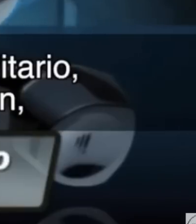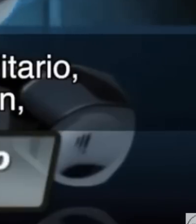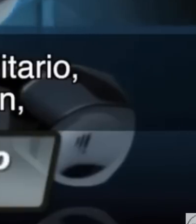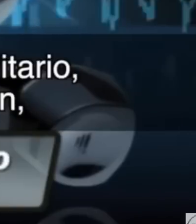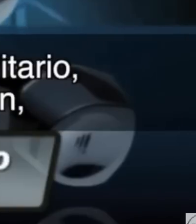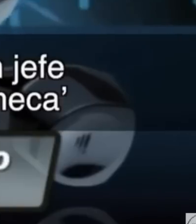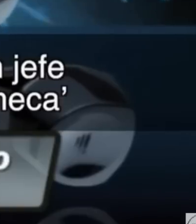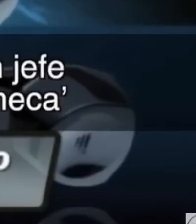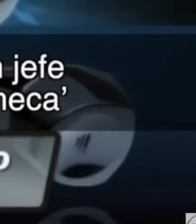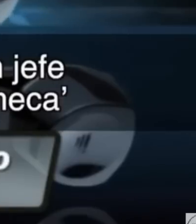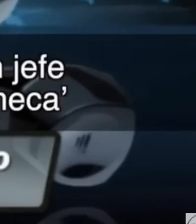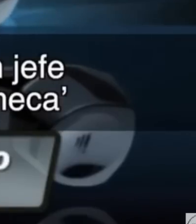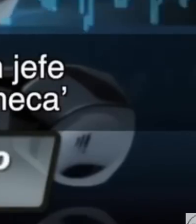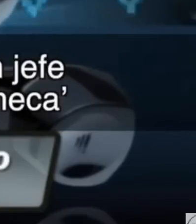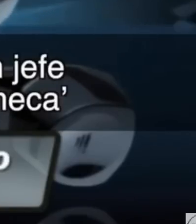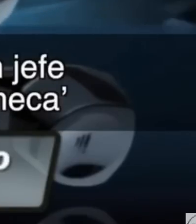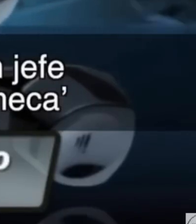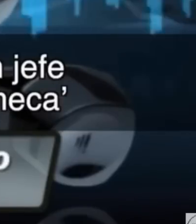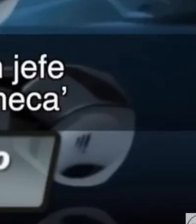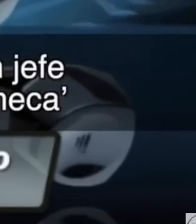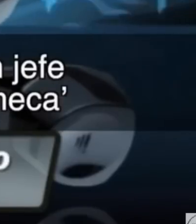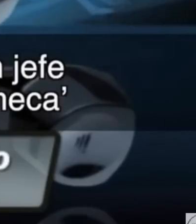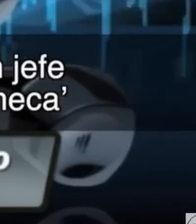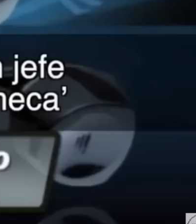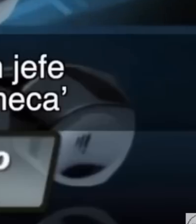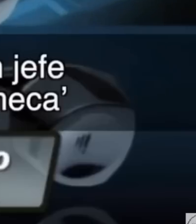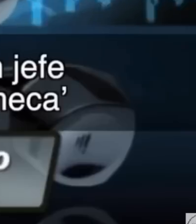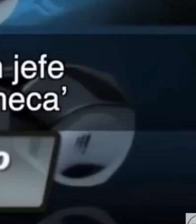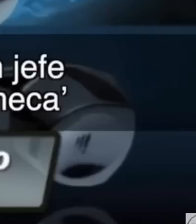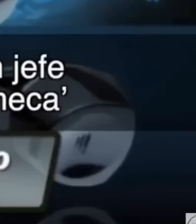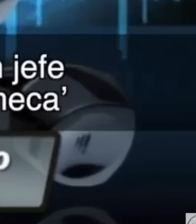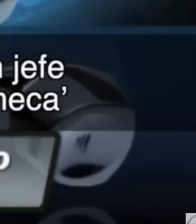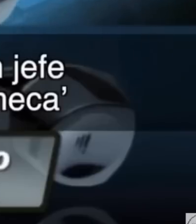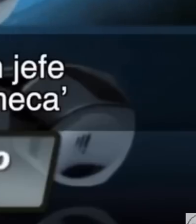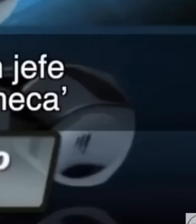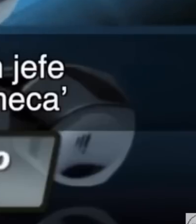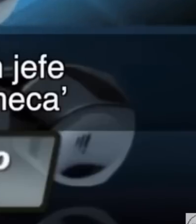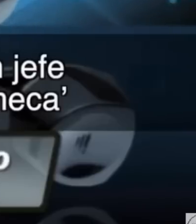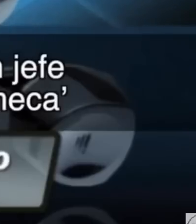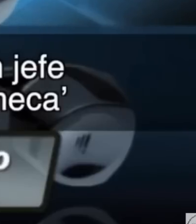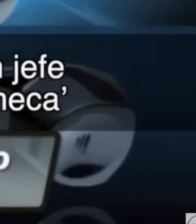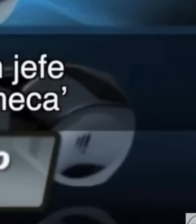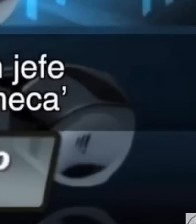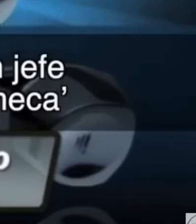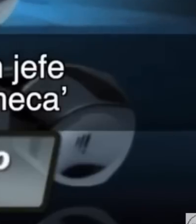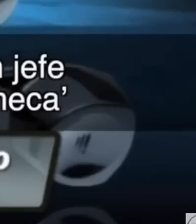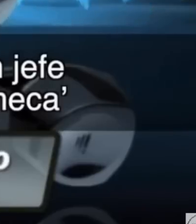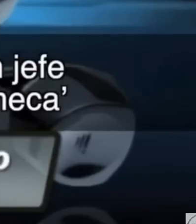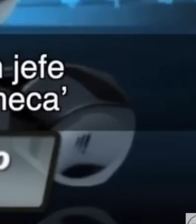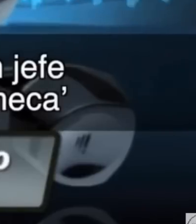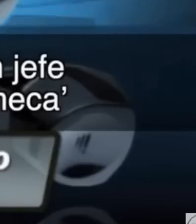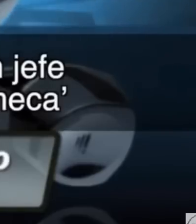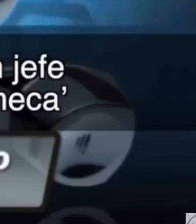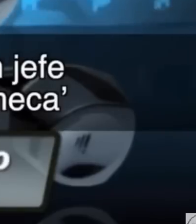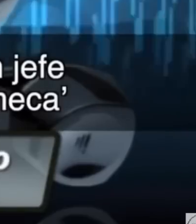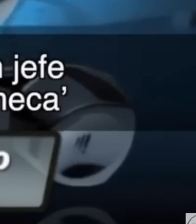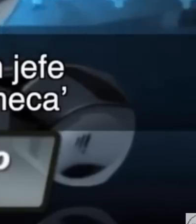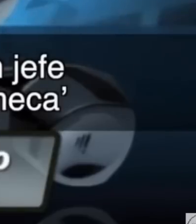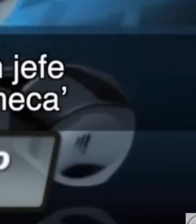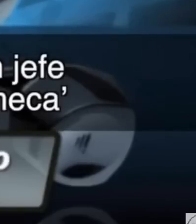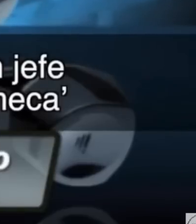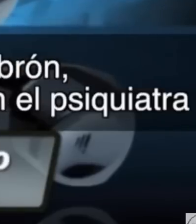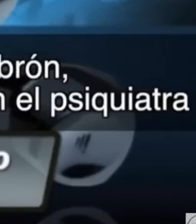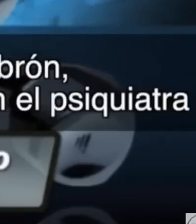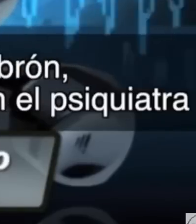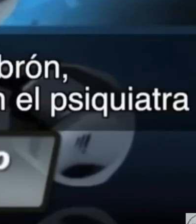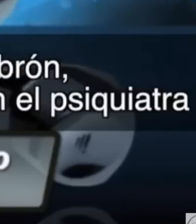mames, cabrón, o sea, no, mames, no, faltó decir, ¿qué te faltó? ¿qué le faltó decir? Yo, gran, jefe, toro, centavo, líder, gran nación